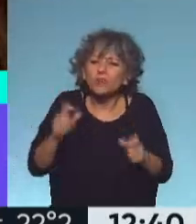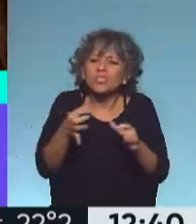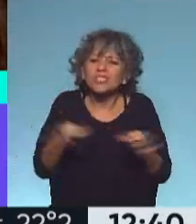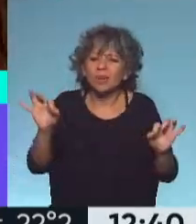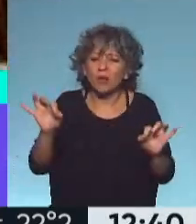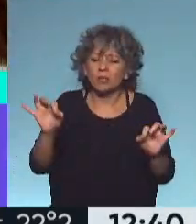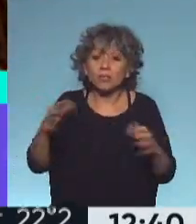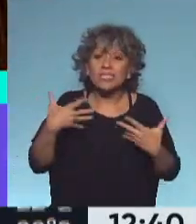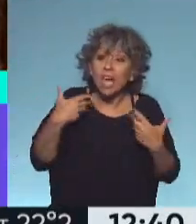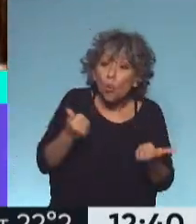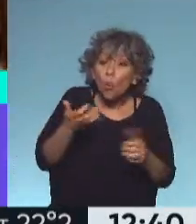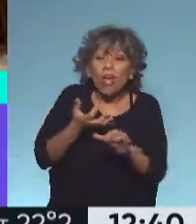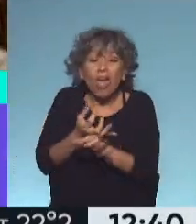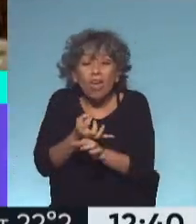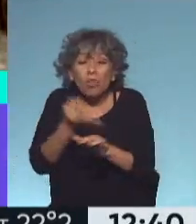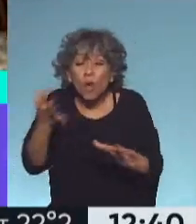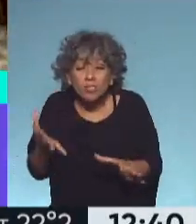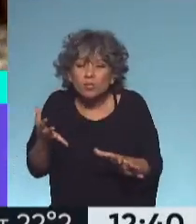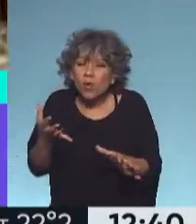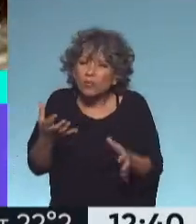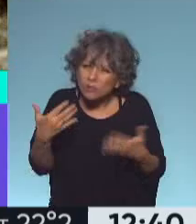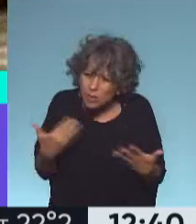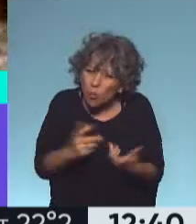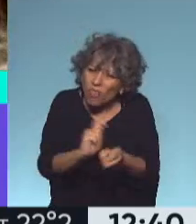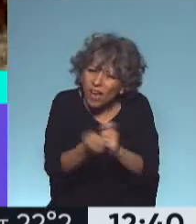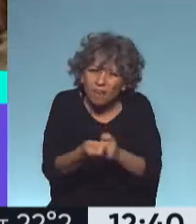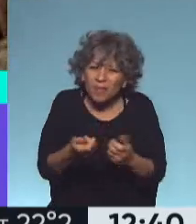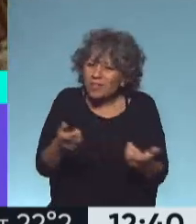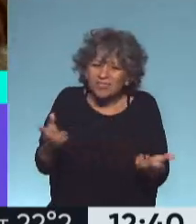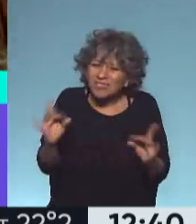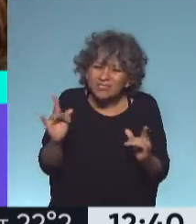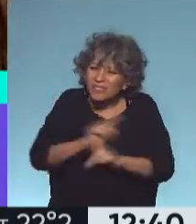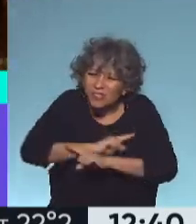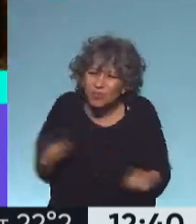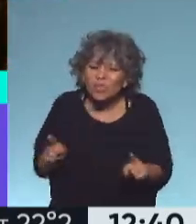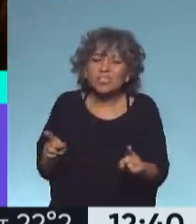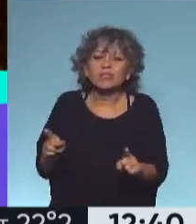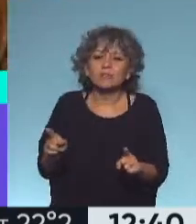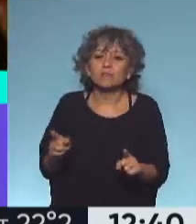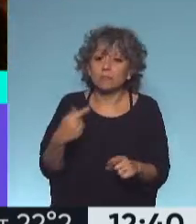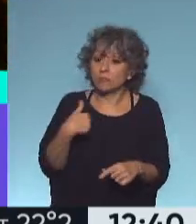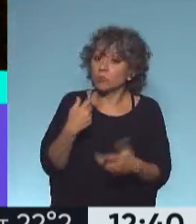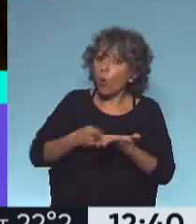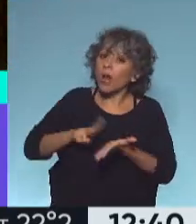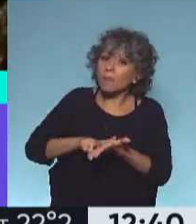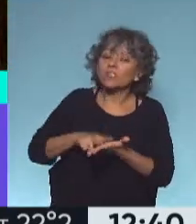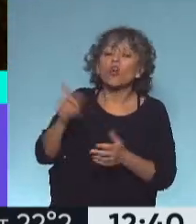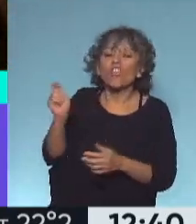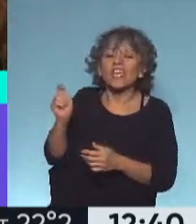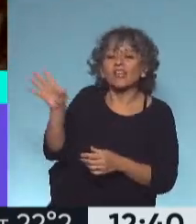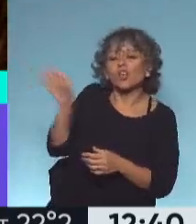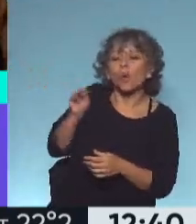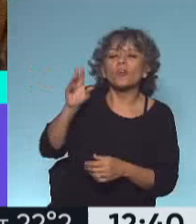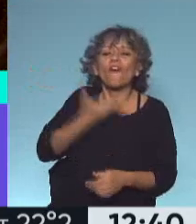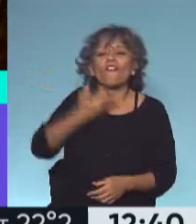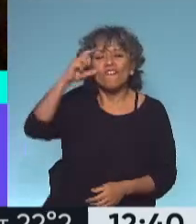salud y en educación no cuesta nada. Entonces, era uno de lo que yo he repetido de Aldo Ferrer, cuando